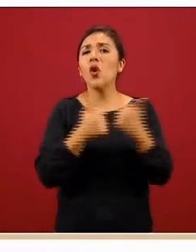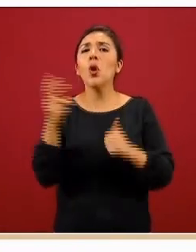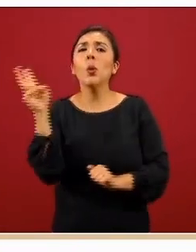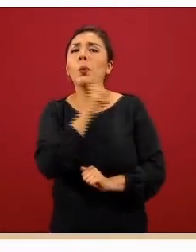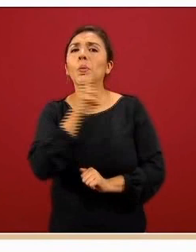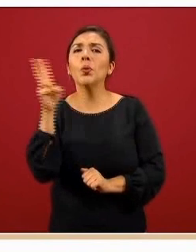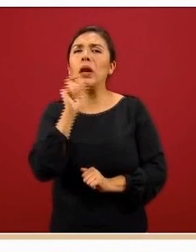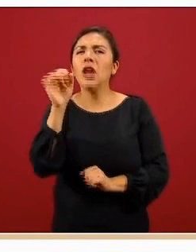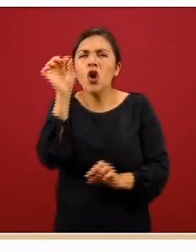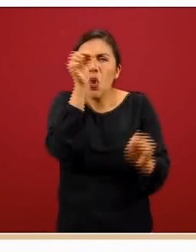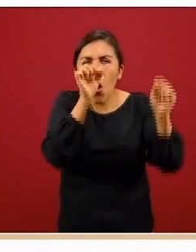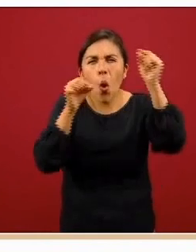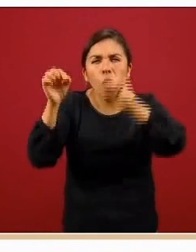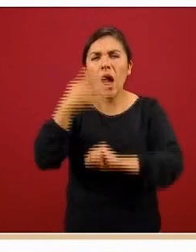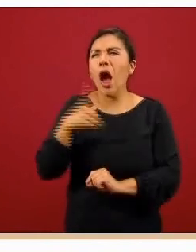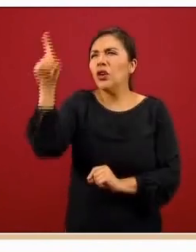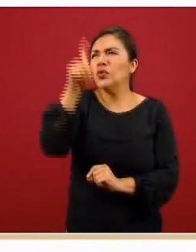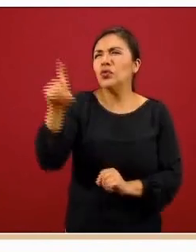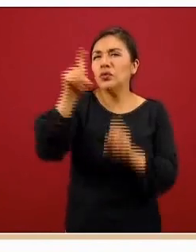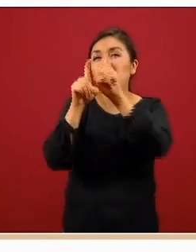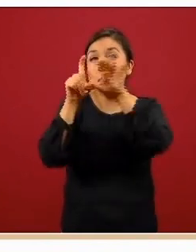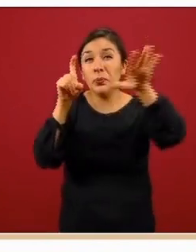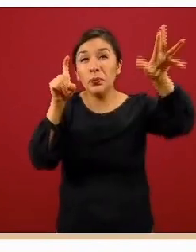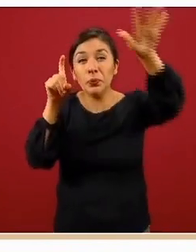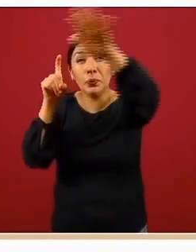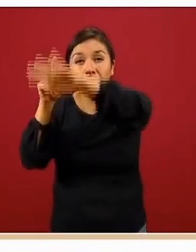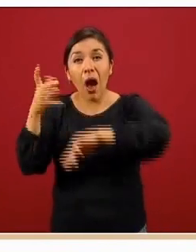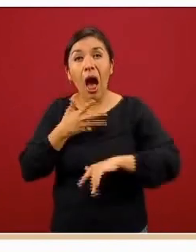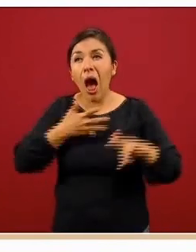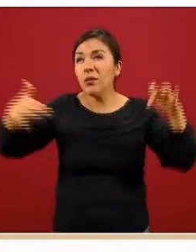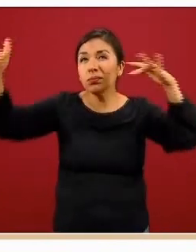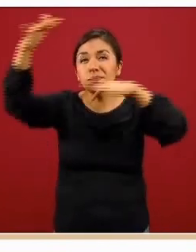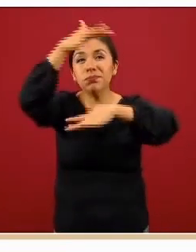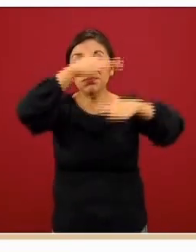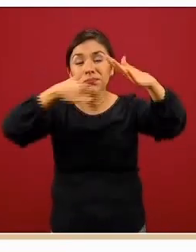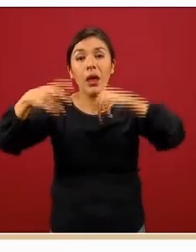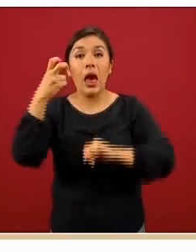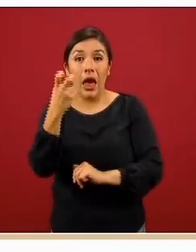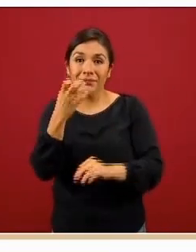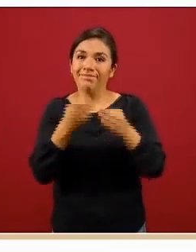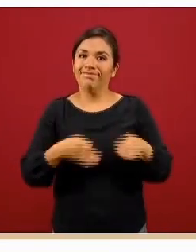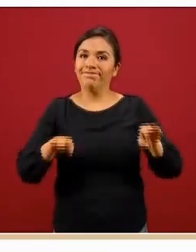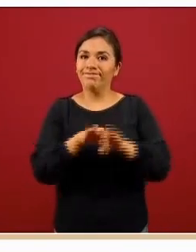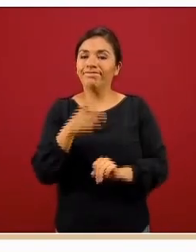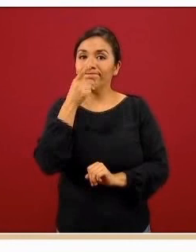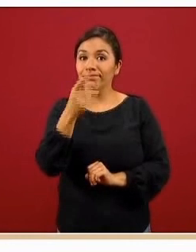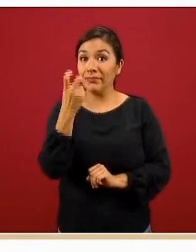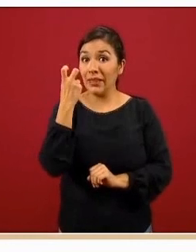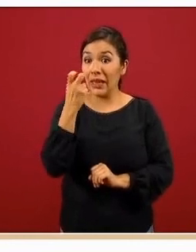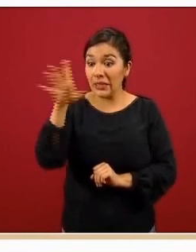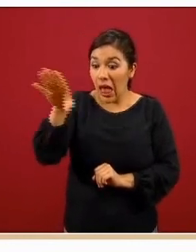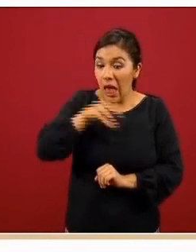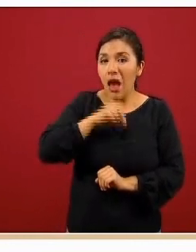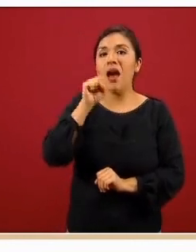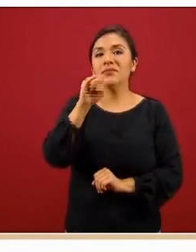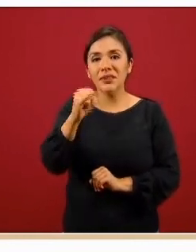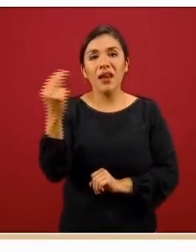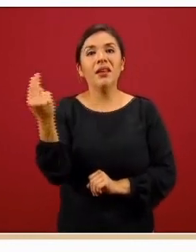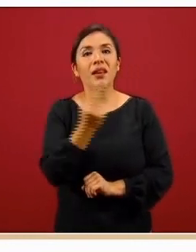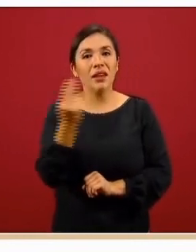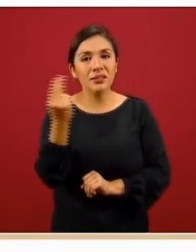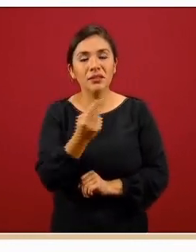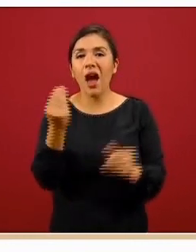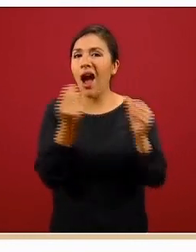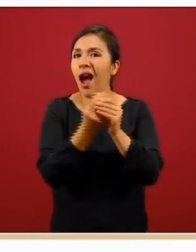son micro gotas que si quedan suspendidas en el aire y es importante recordarlo porque para este tipo de transmisión si es necesario un